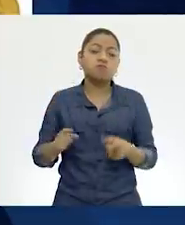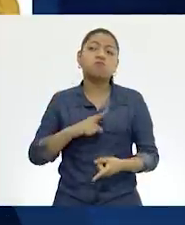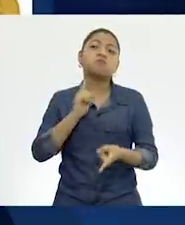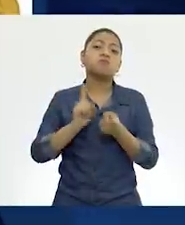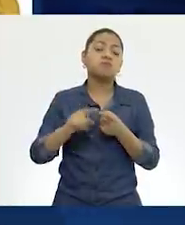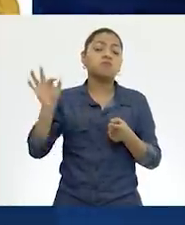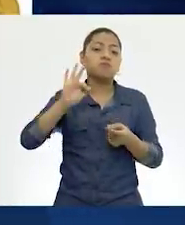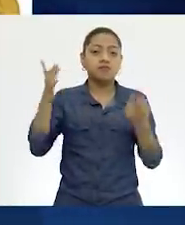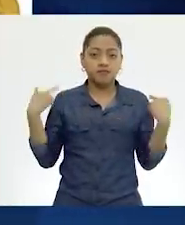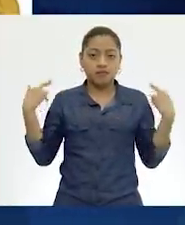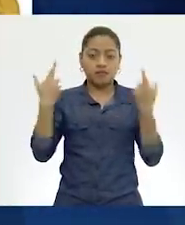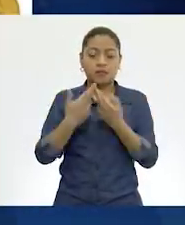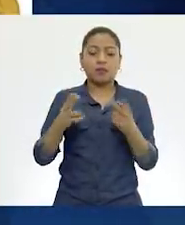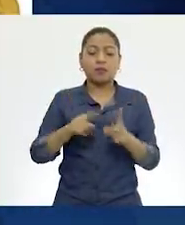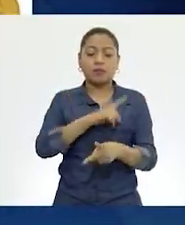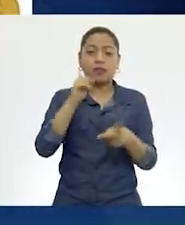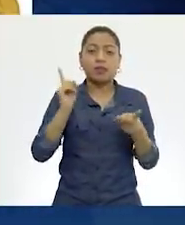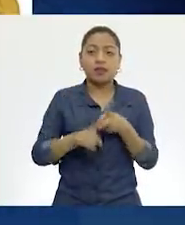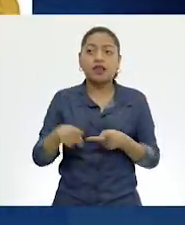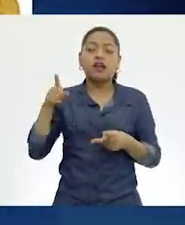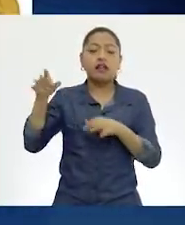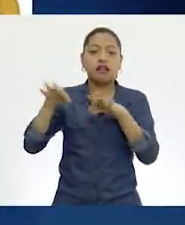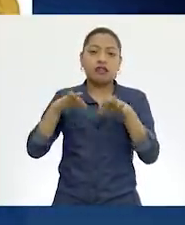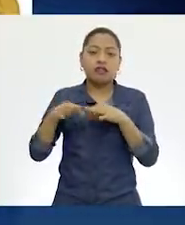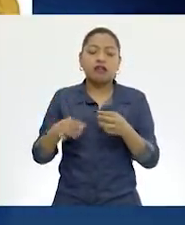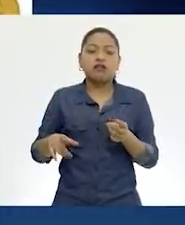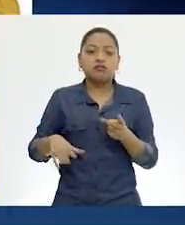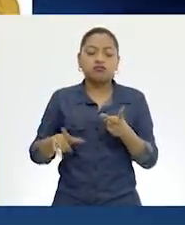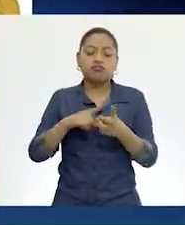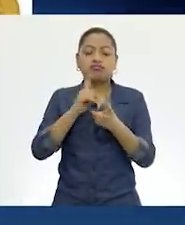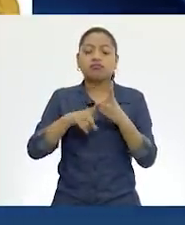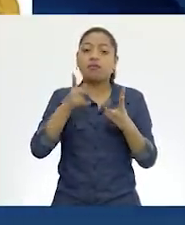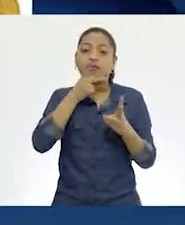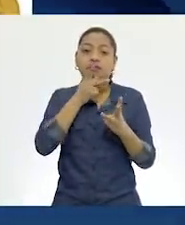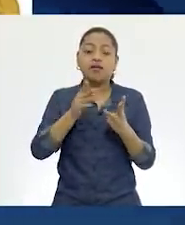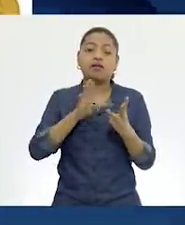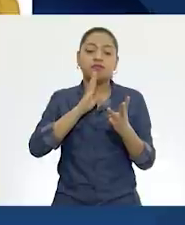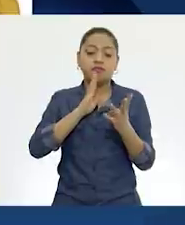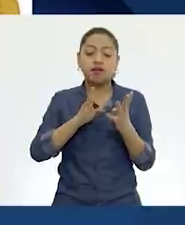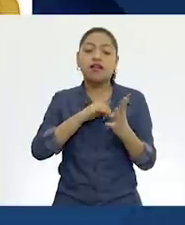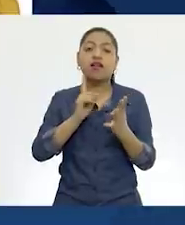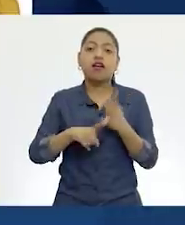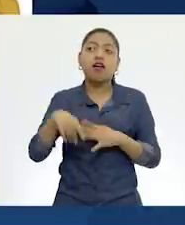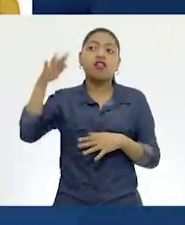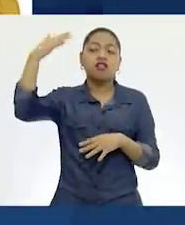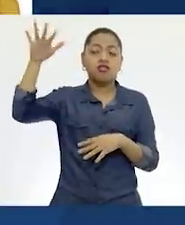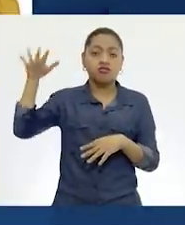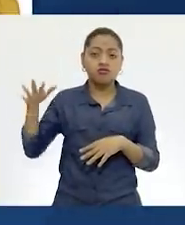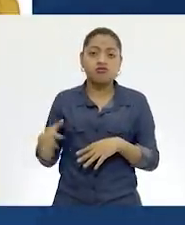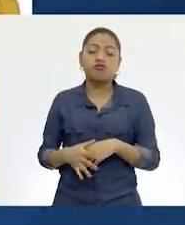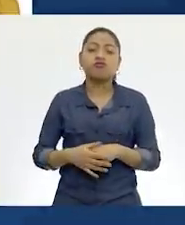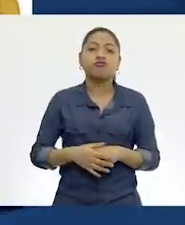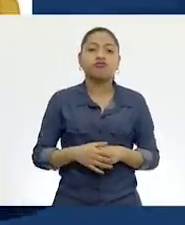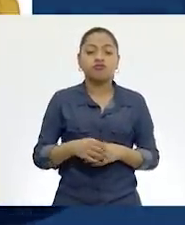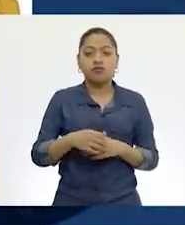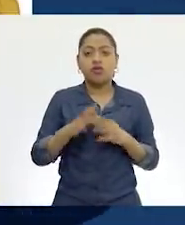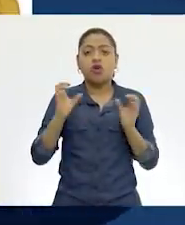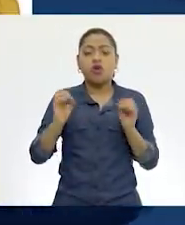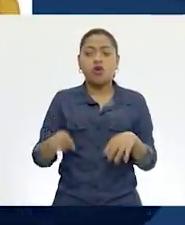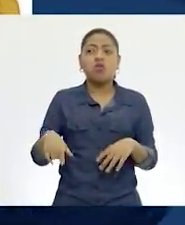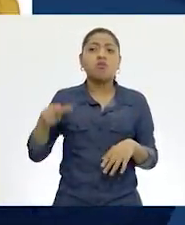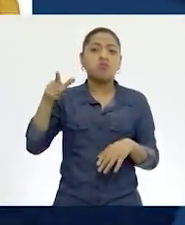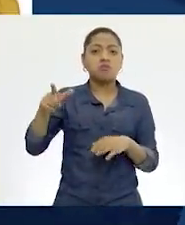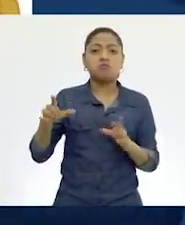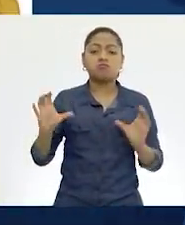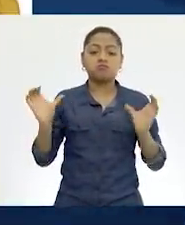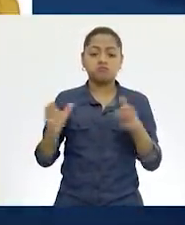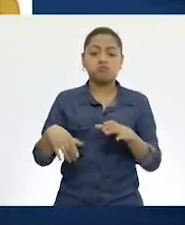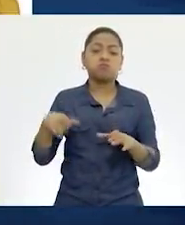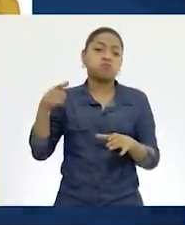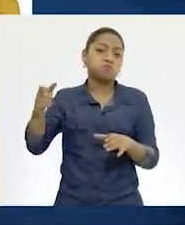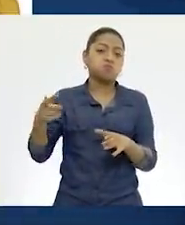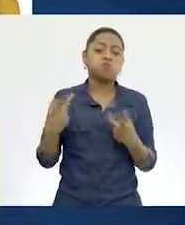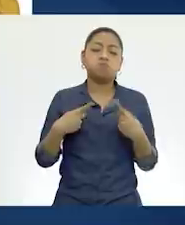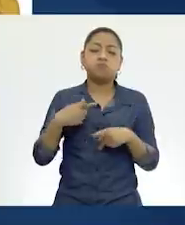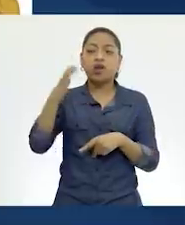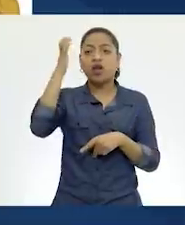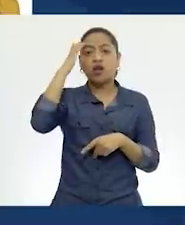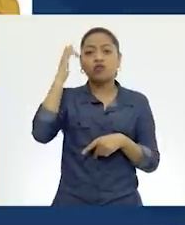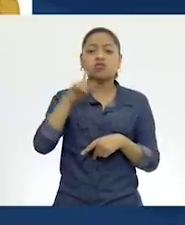siguiente